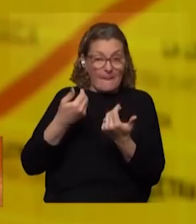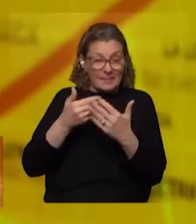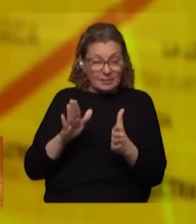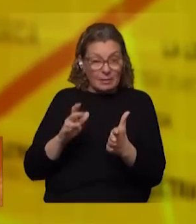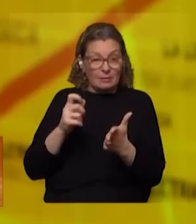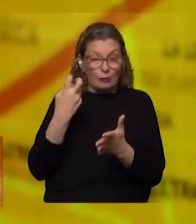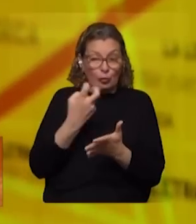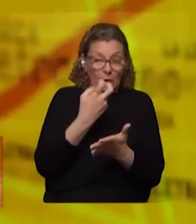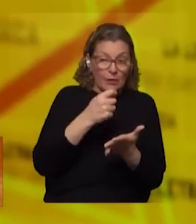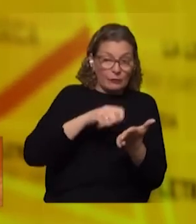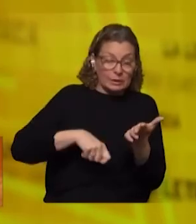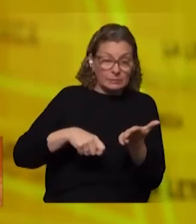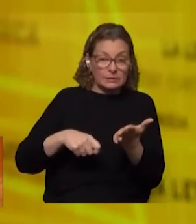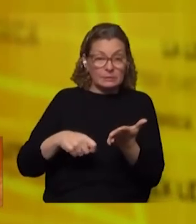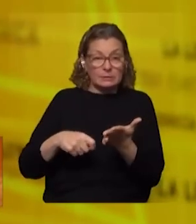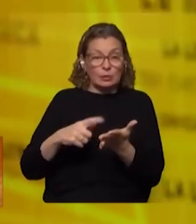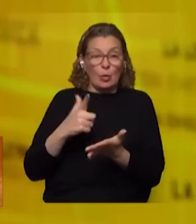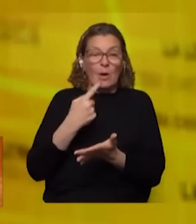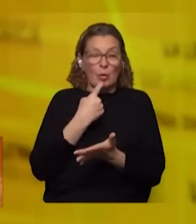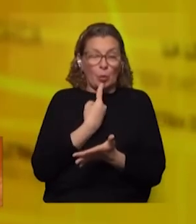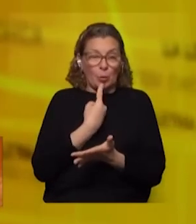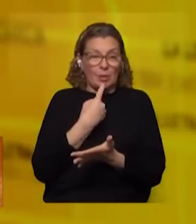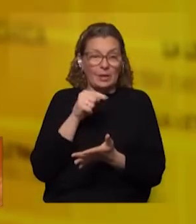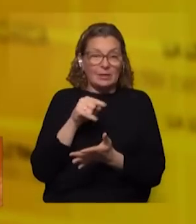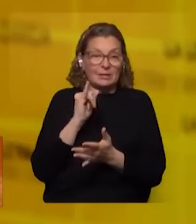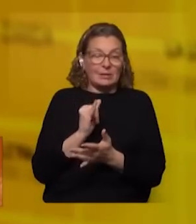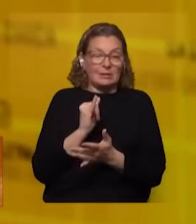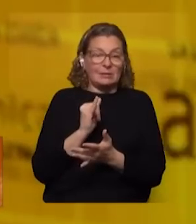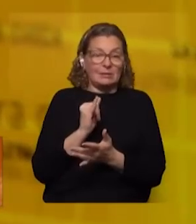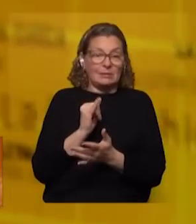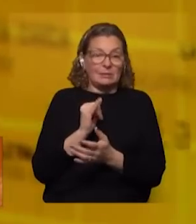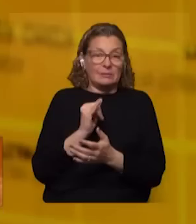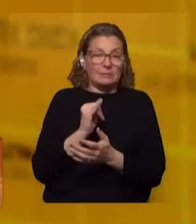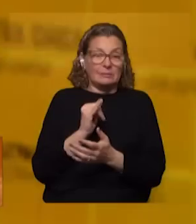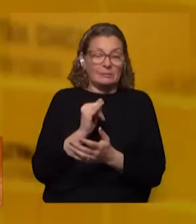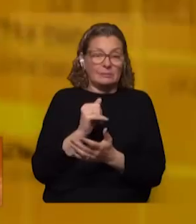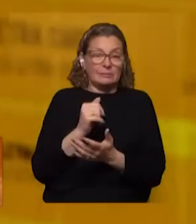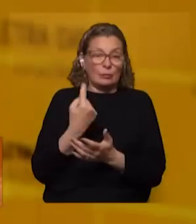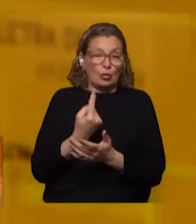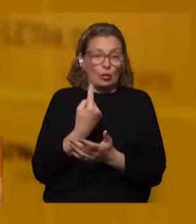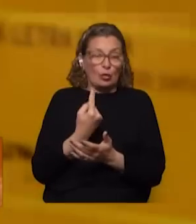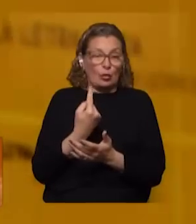y sin ninguna duda bueno ahí si se pone solo